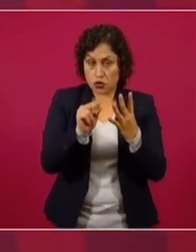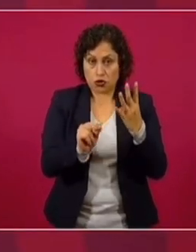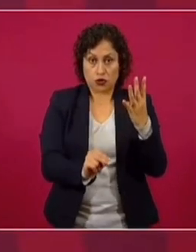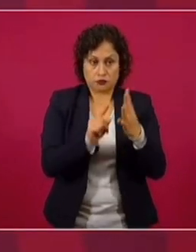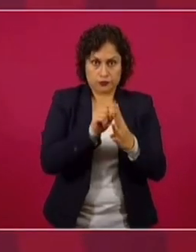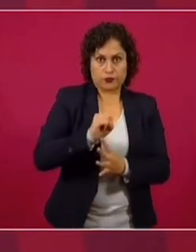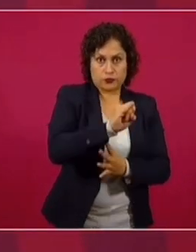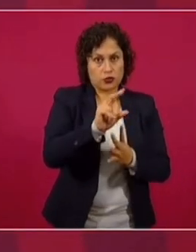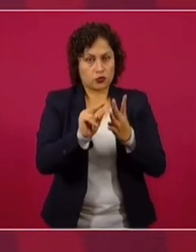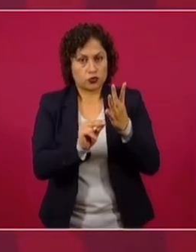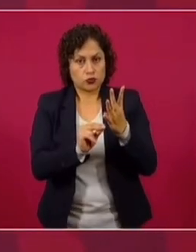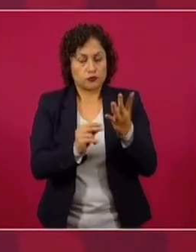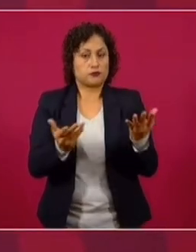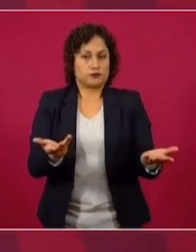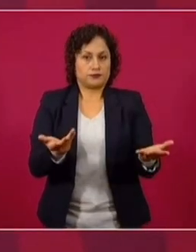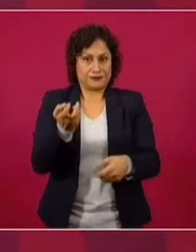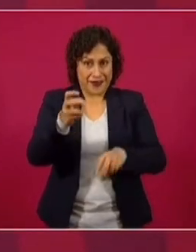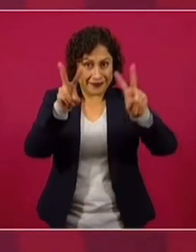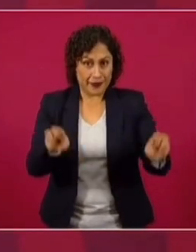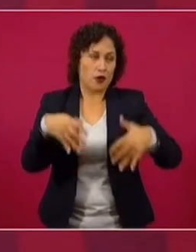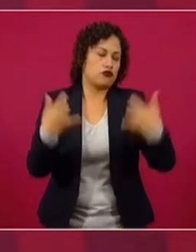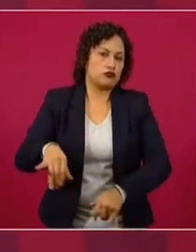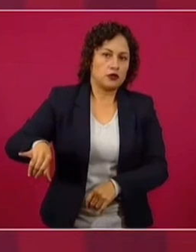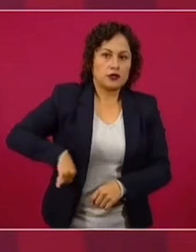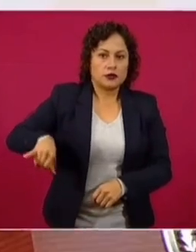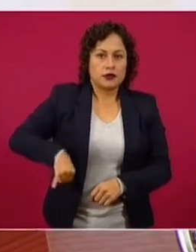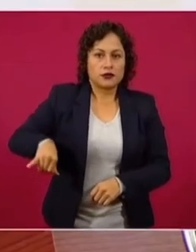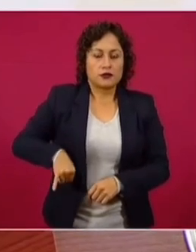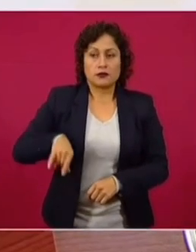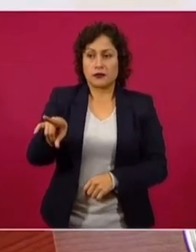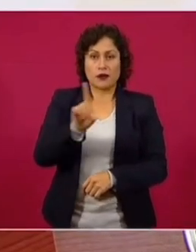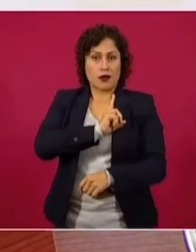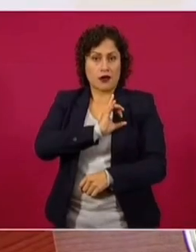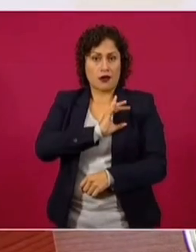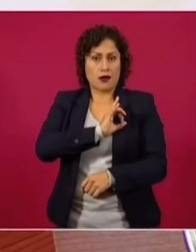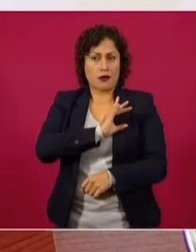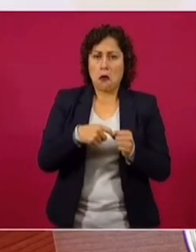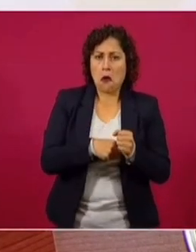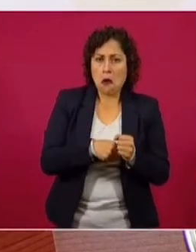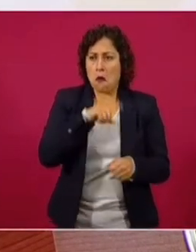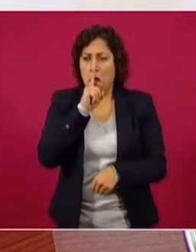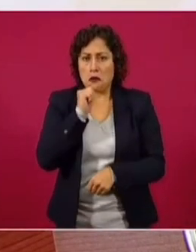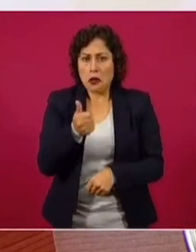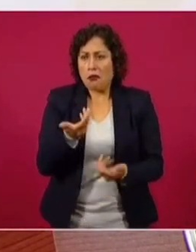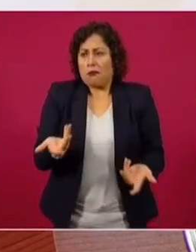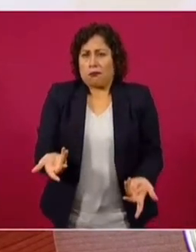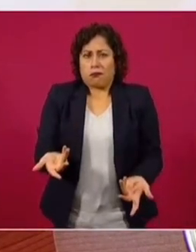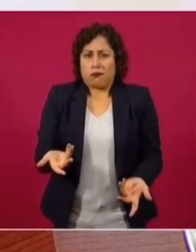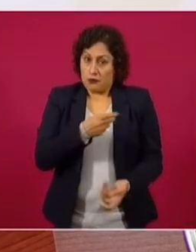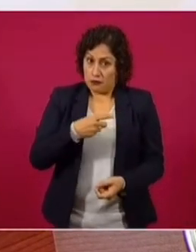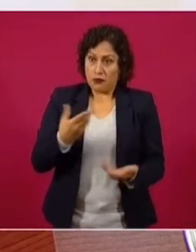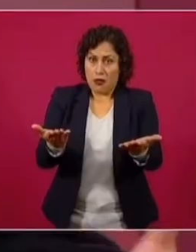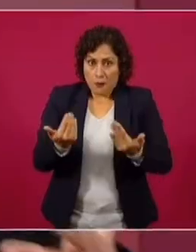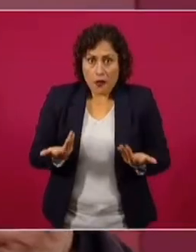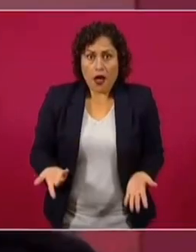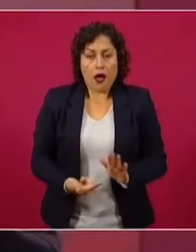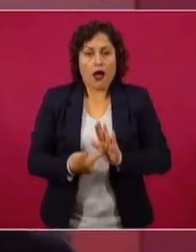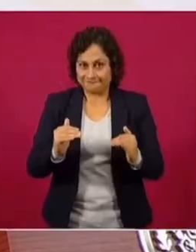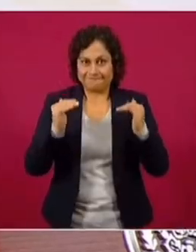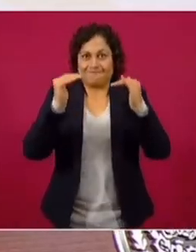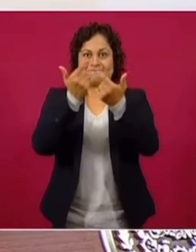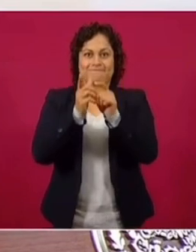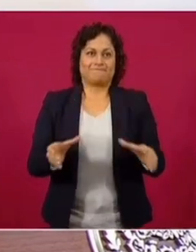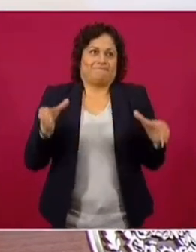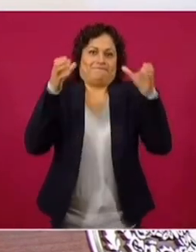Entonces es interesante todo esto que está sucediendo. Y el que nada debe, nada teme, deberían de salir a decir. Todos.